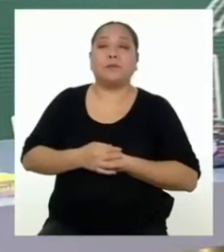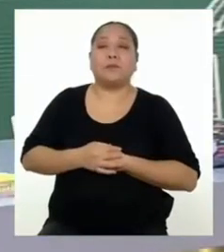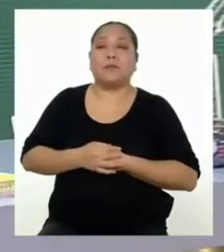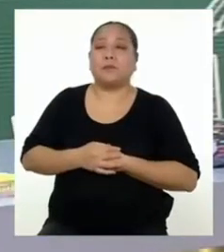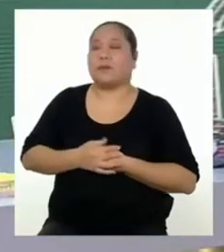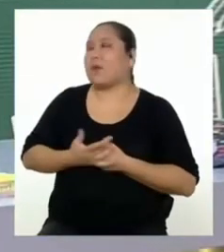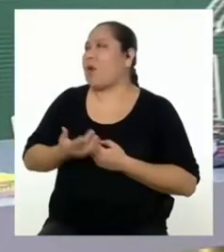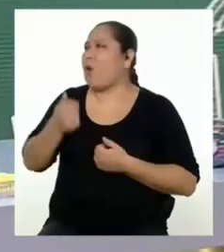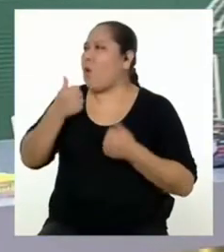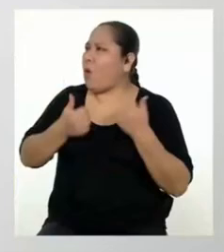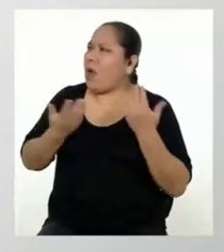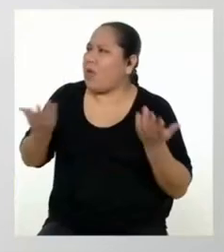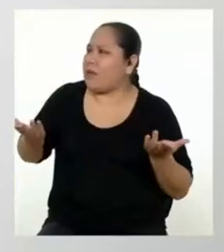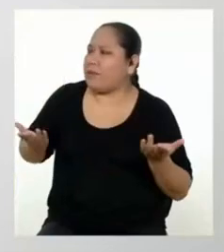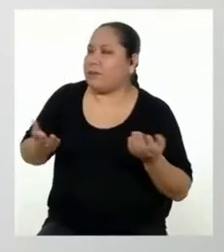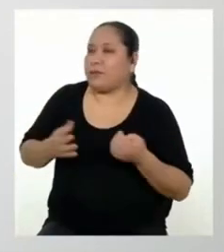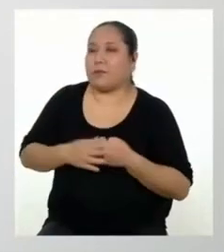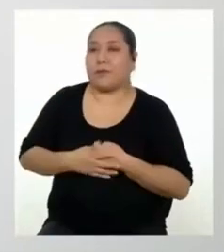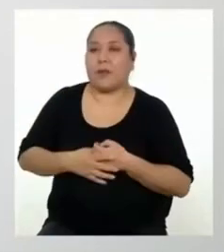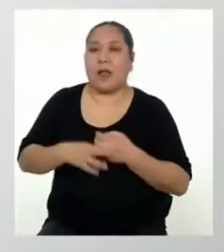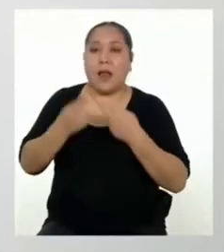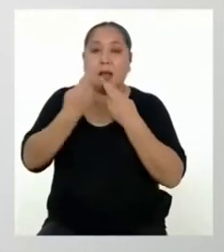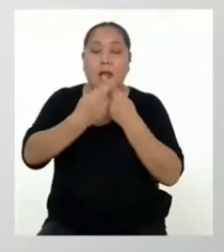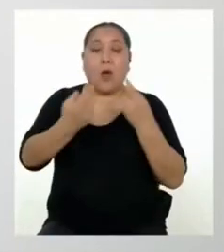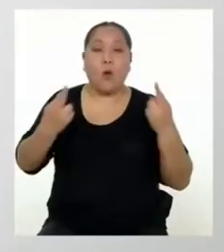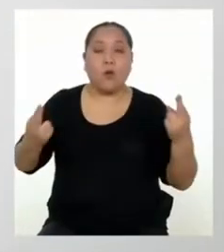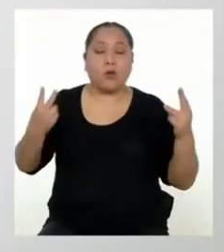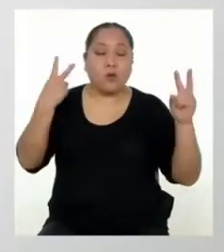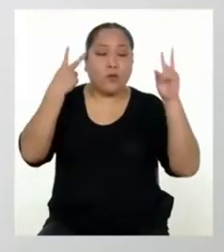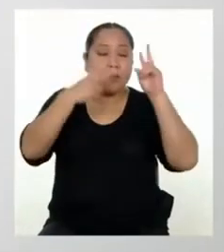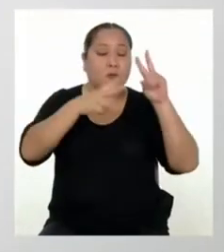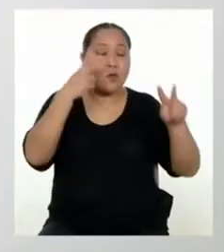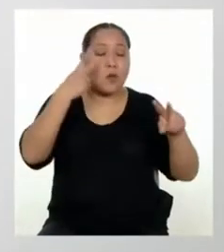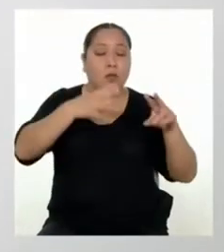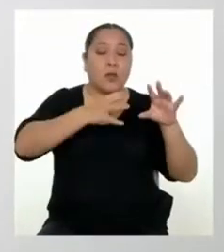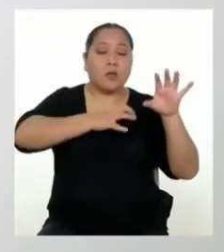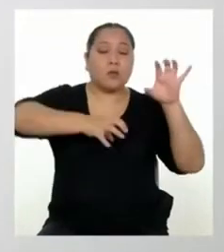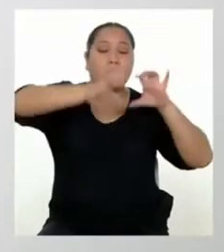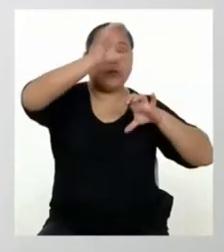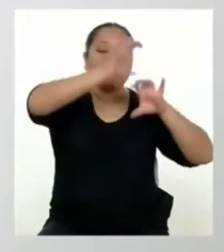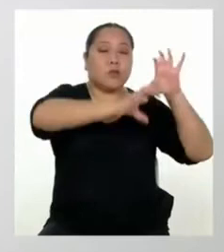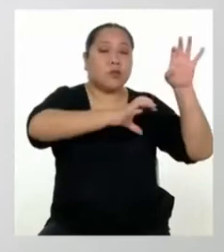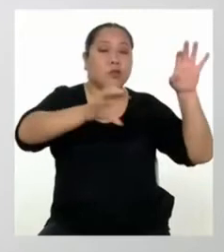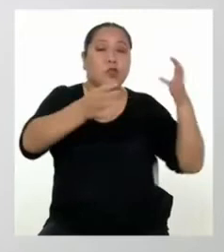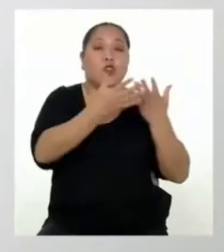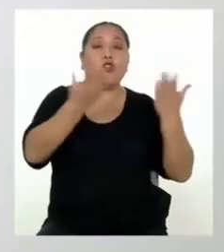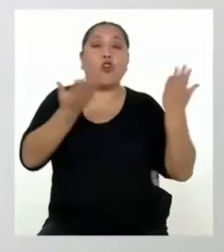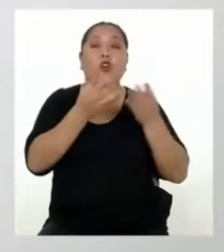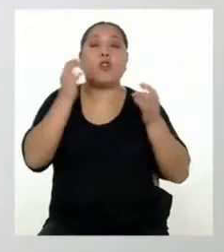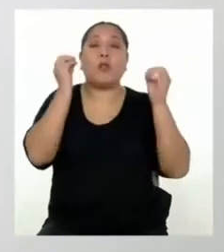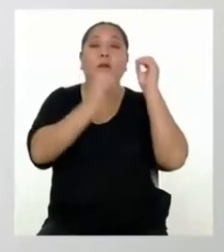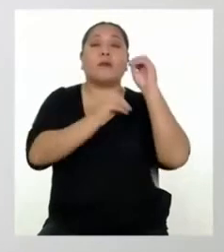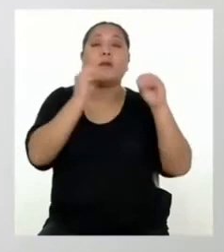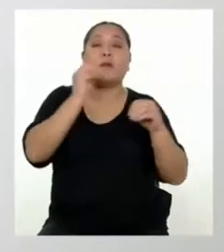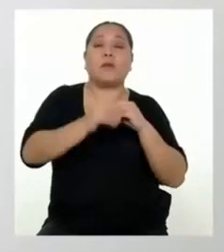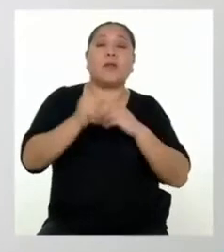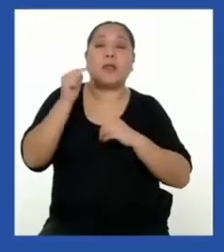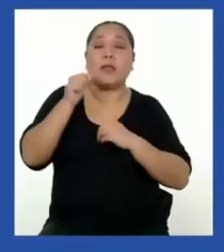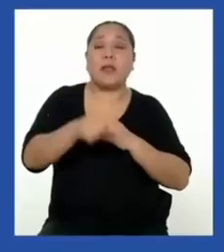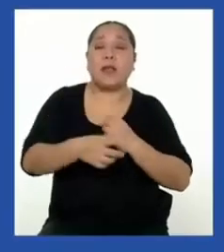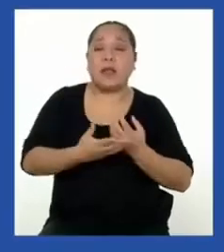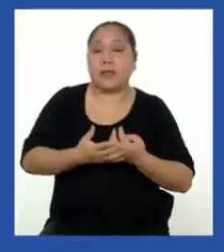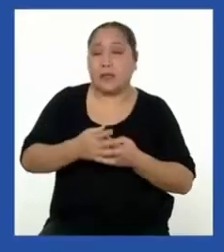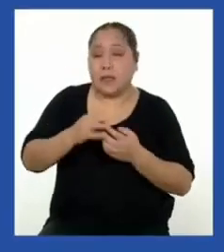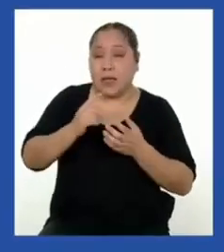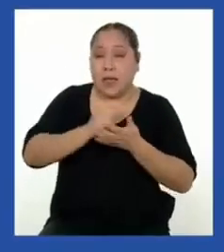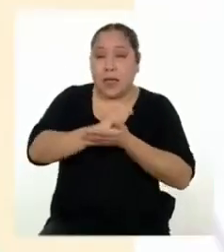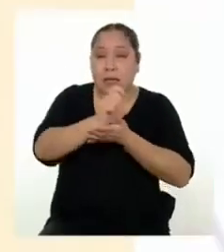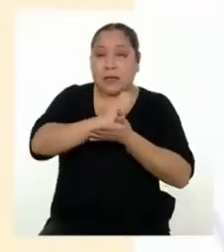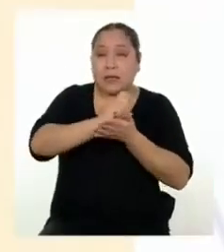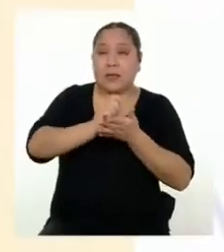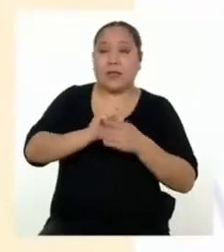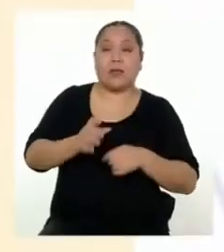¿Y eso qué sería, profesora? Los recursos visuales y la disposición o lugar que tendrán en nuestro texto, Yanira.